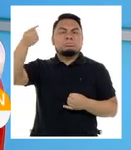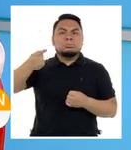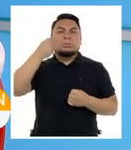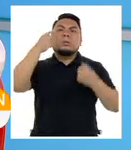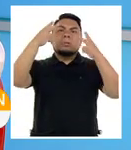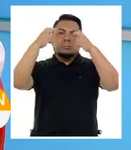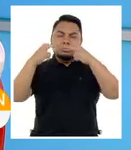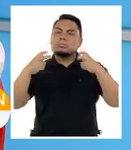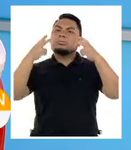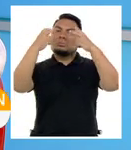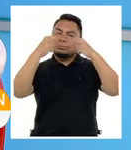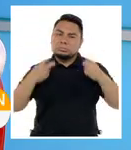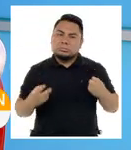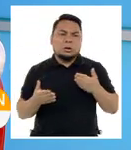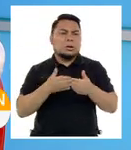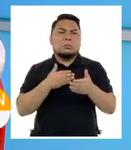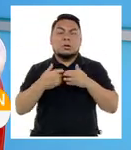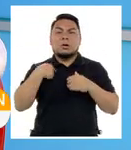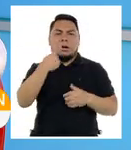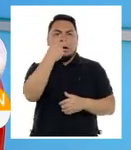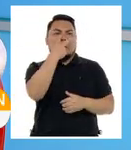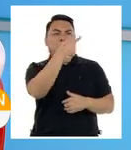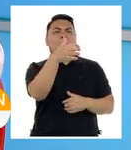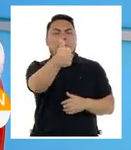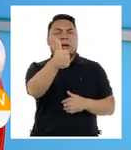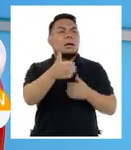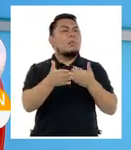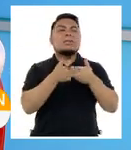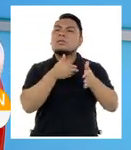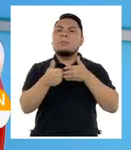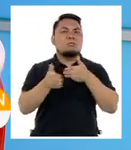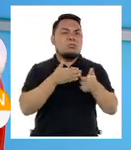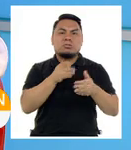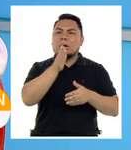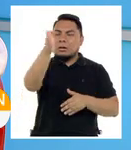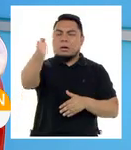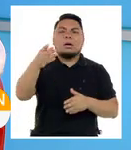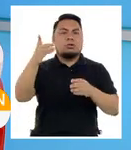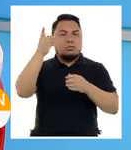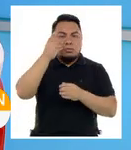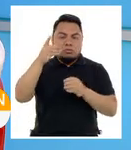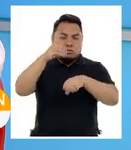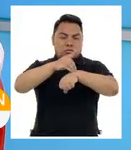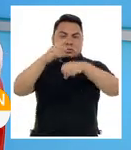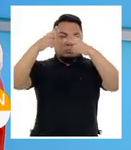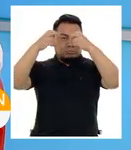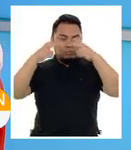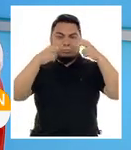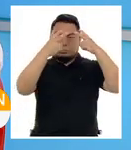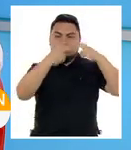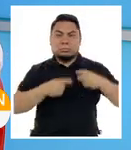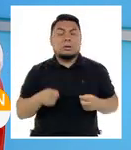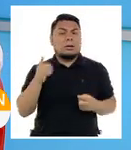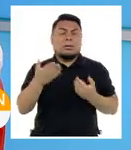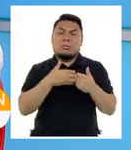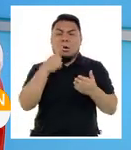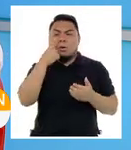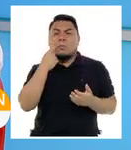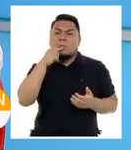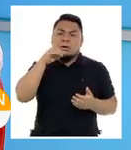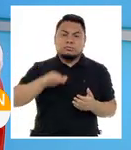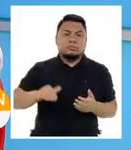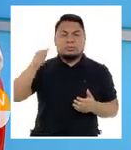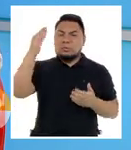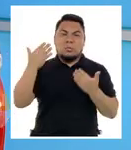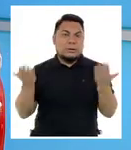no tenga la necesidad de usar los lentes o así esté viendo bien, porque esta enfermedad le puede dar a cualquiera no respeta raza, ni sexo, ni mucho